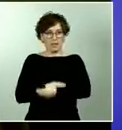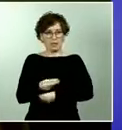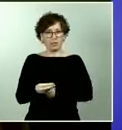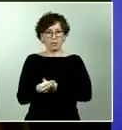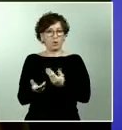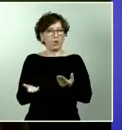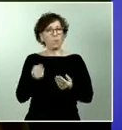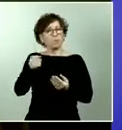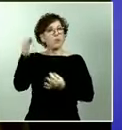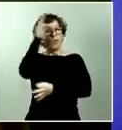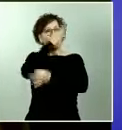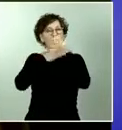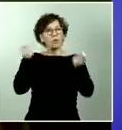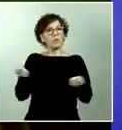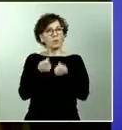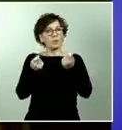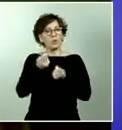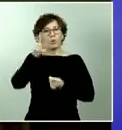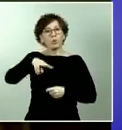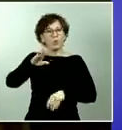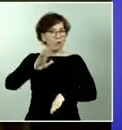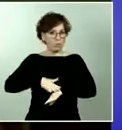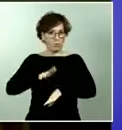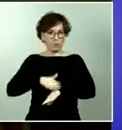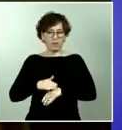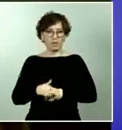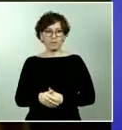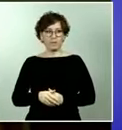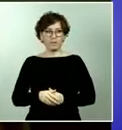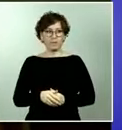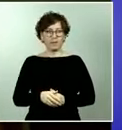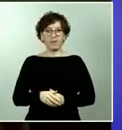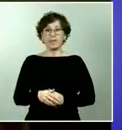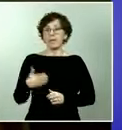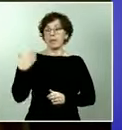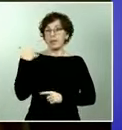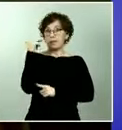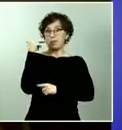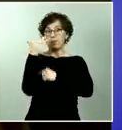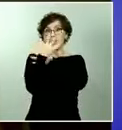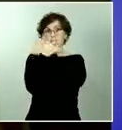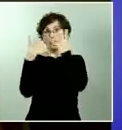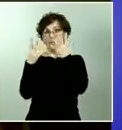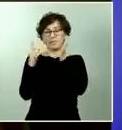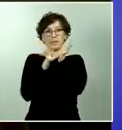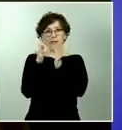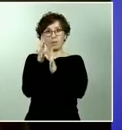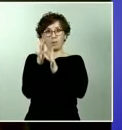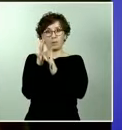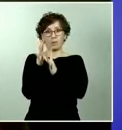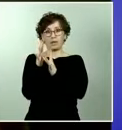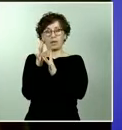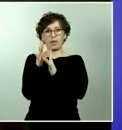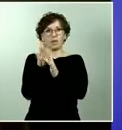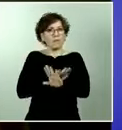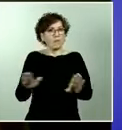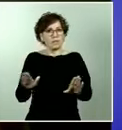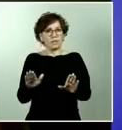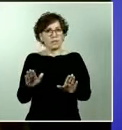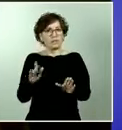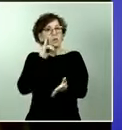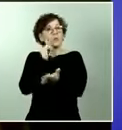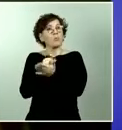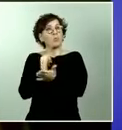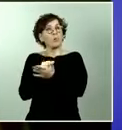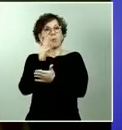públicos y además desde el viernes 17 de abril se han dejado de pedir el número de pruebas PCR realizadas a diario